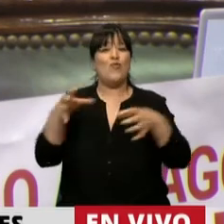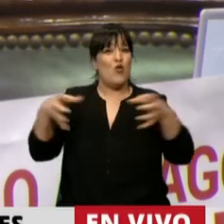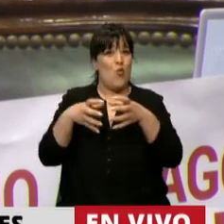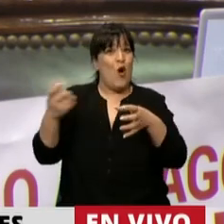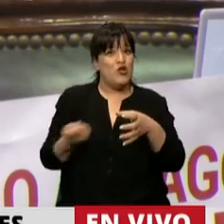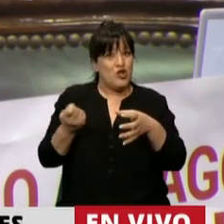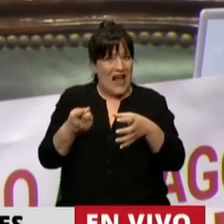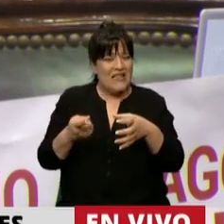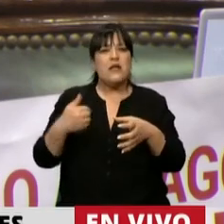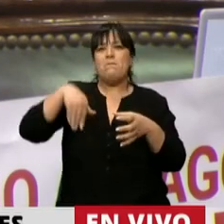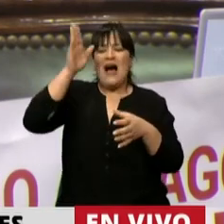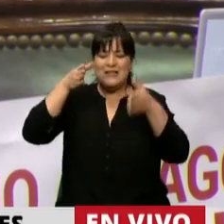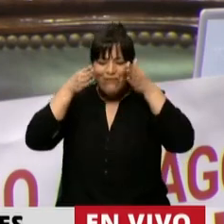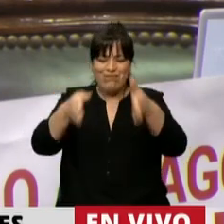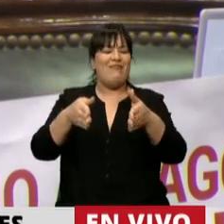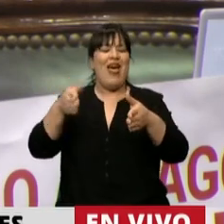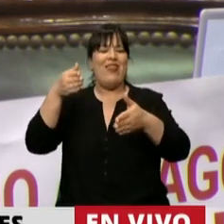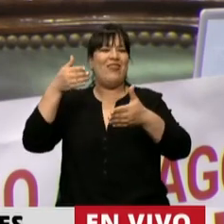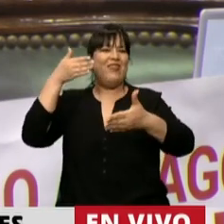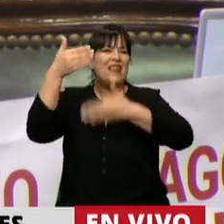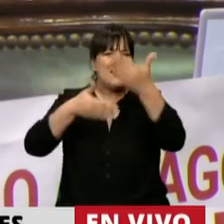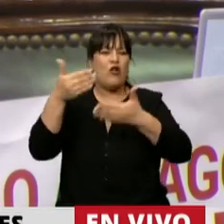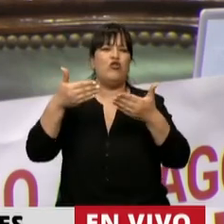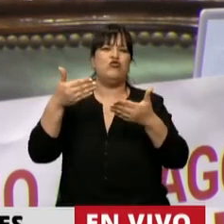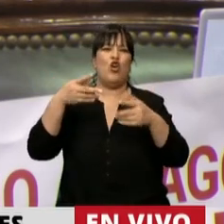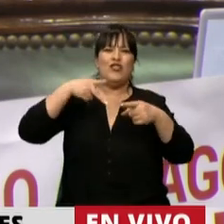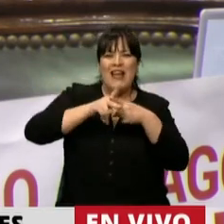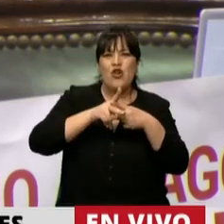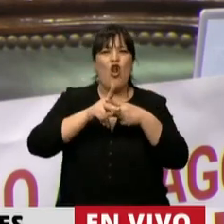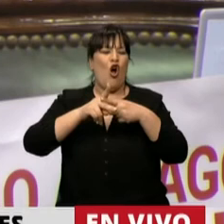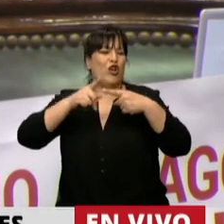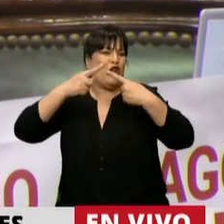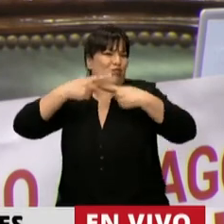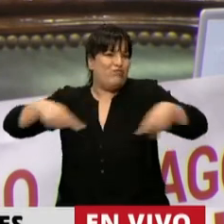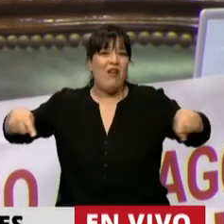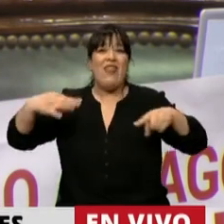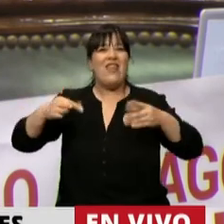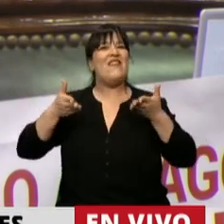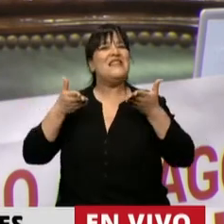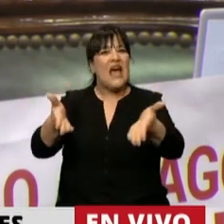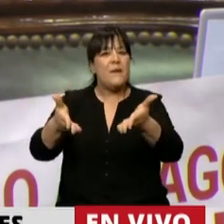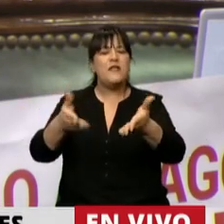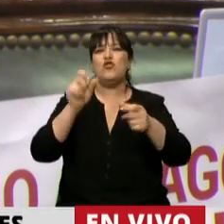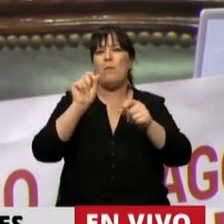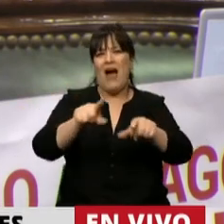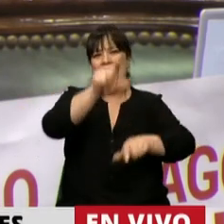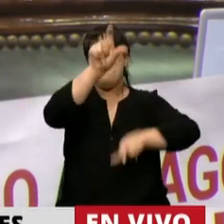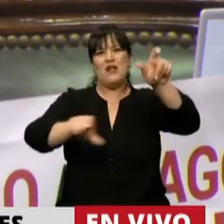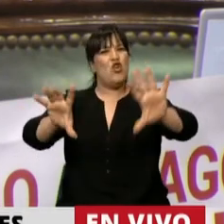humana, el desarrollo tecnológico esté al servicio del conjunto de la humanidad.